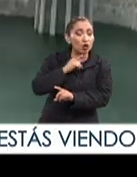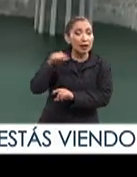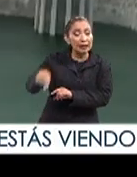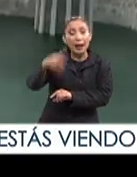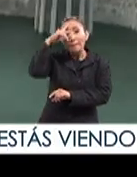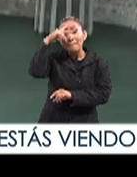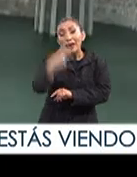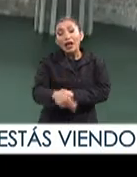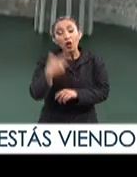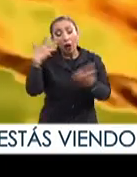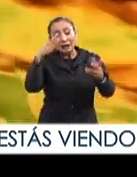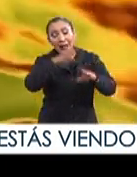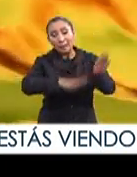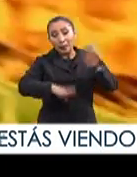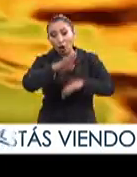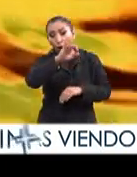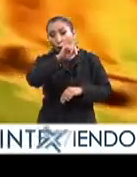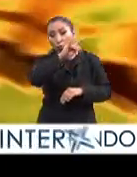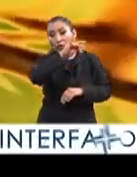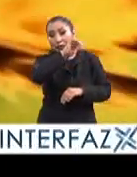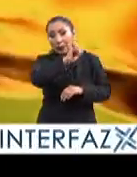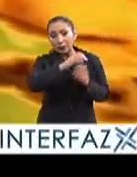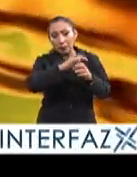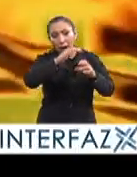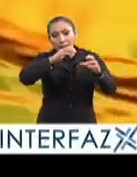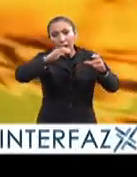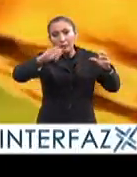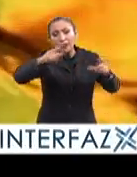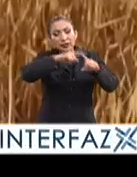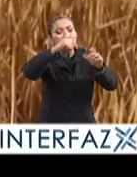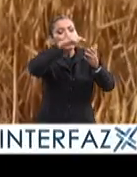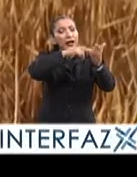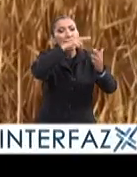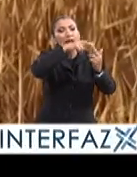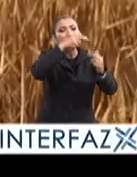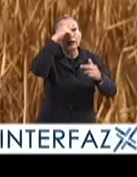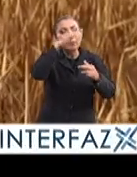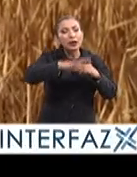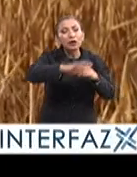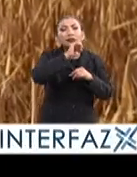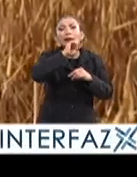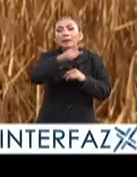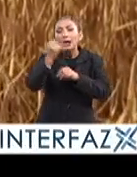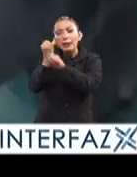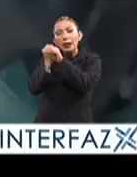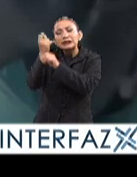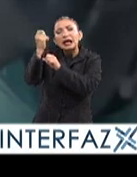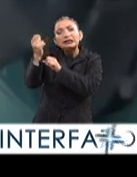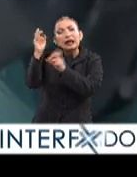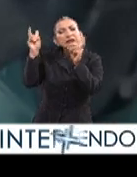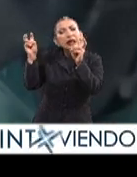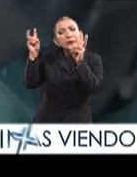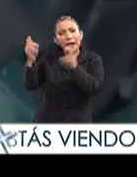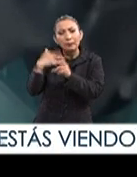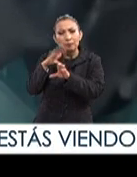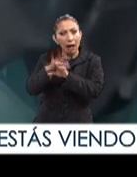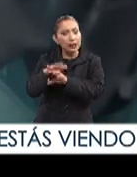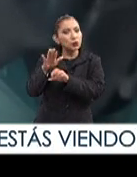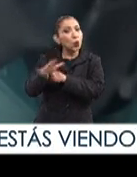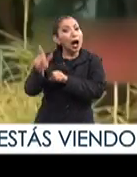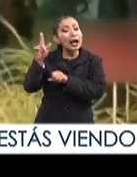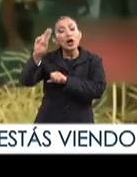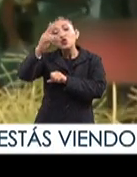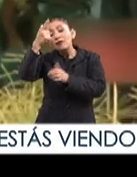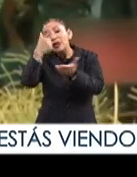México, la producción de biocombustibles se ha incrementado en diversas regiones del país, así como el estudio en este campo, principalmente